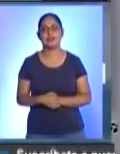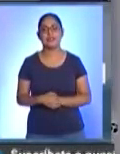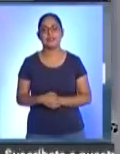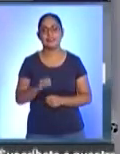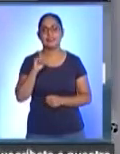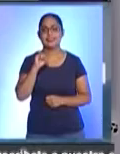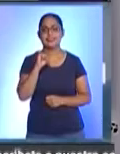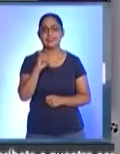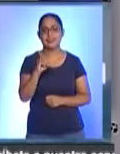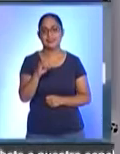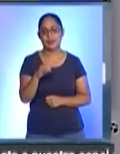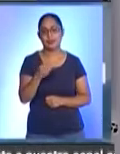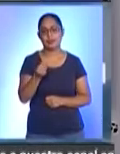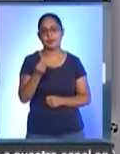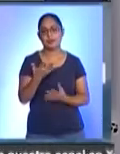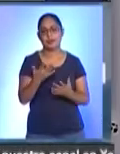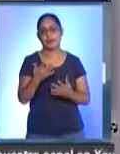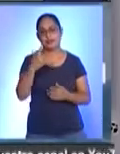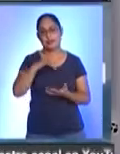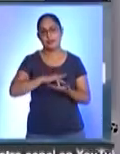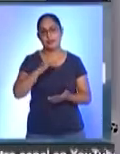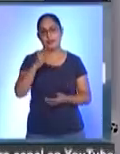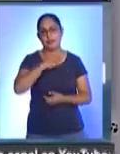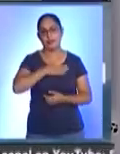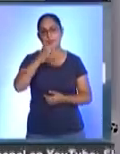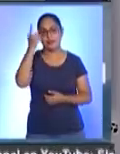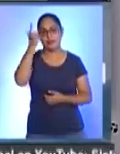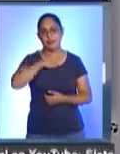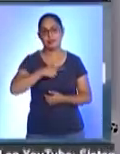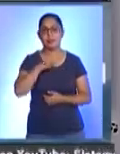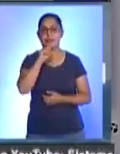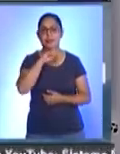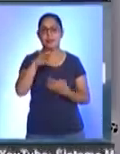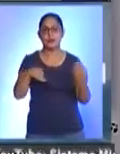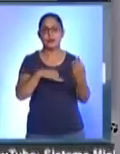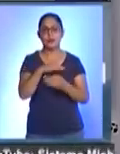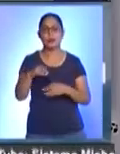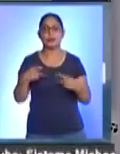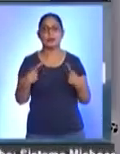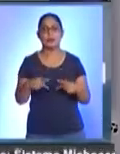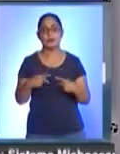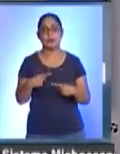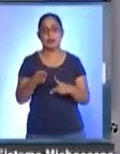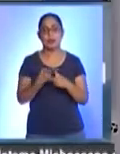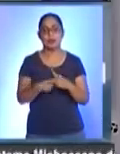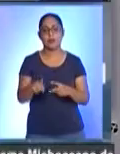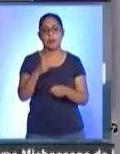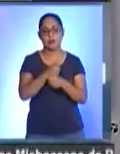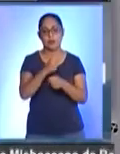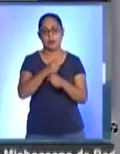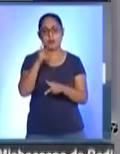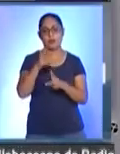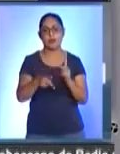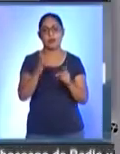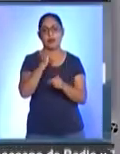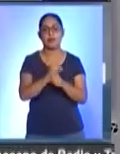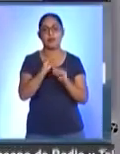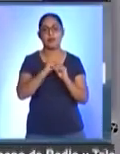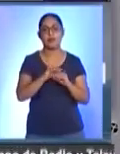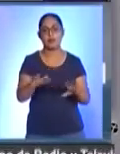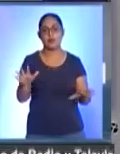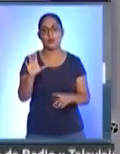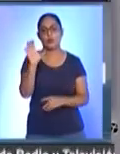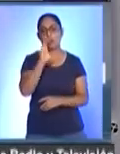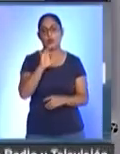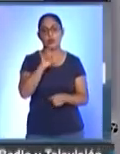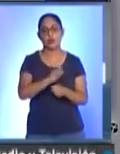Así es Erich, muchas gracias. Muy buenas noches también para ti y por supuesto para nuestro auditorio. Comenzamos con esta primera parte de la información cultural. Con